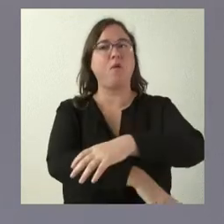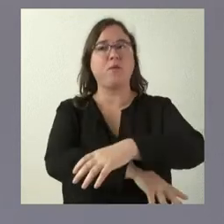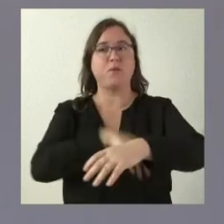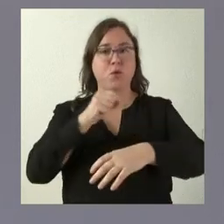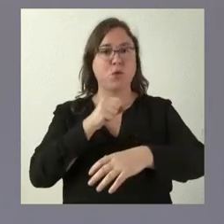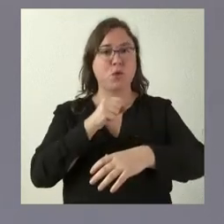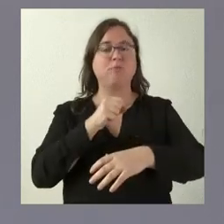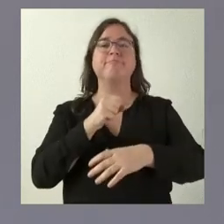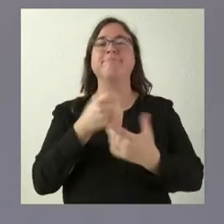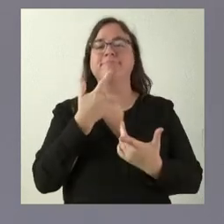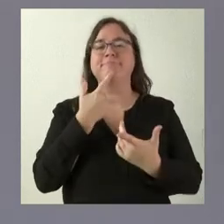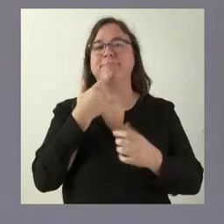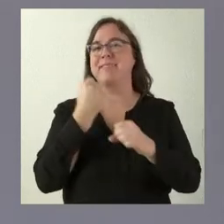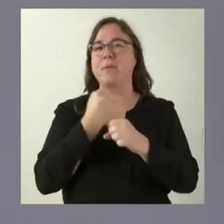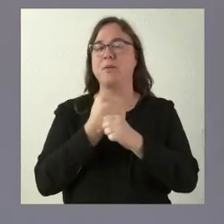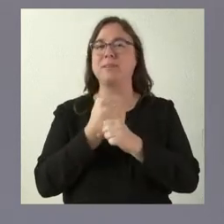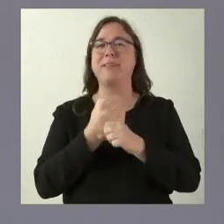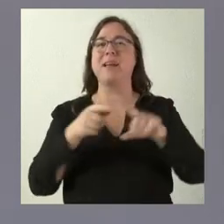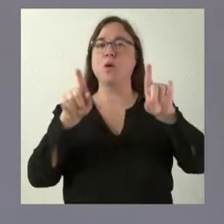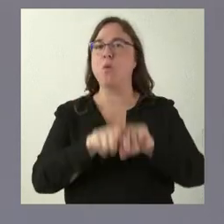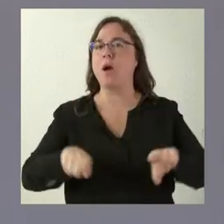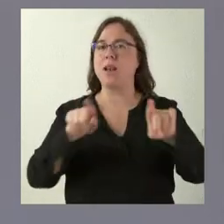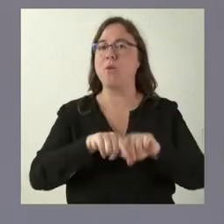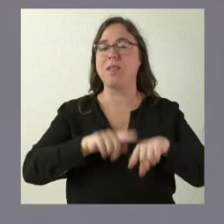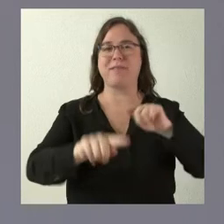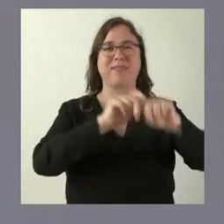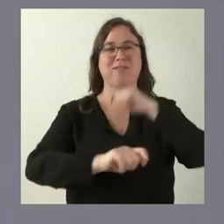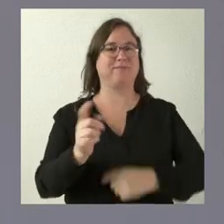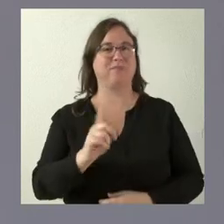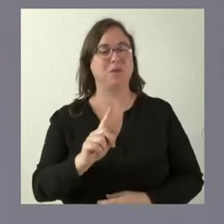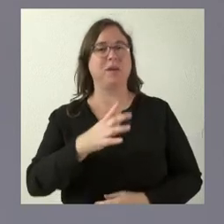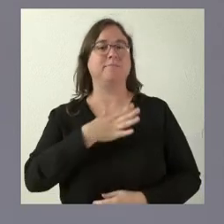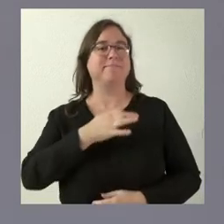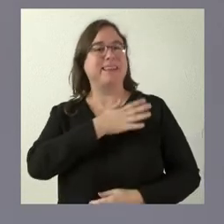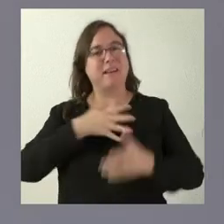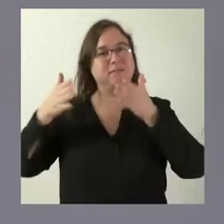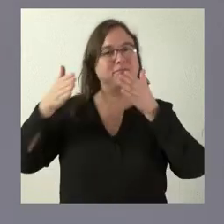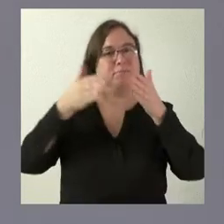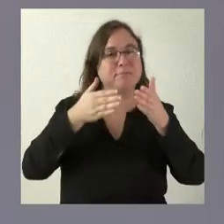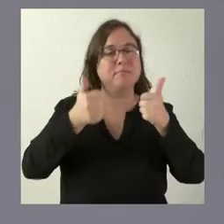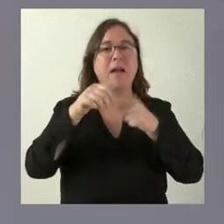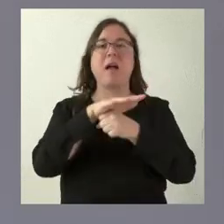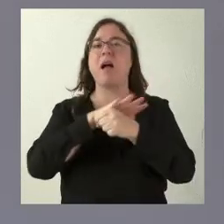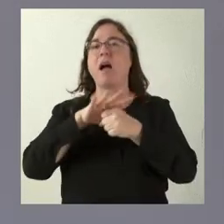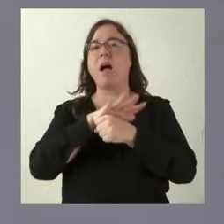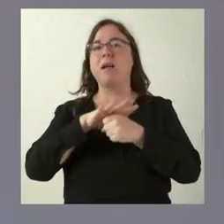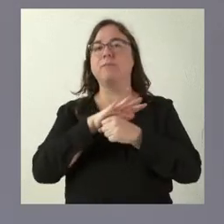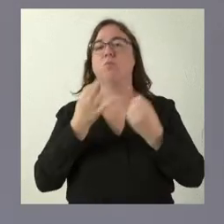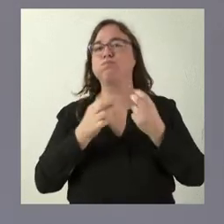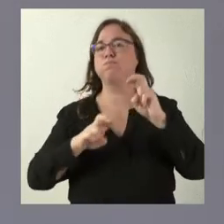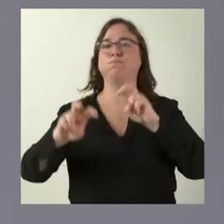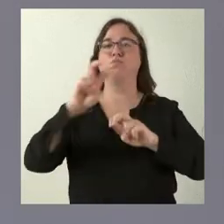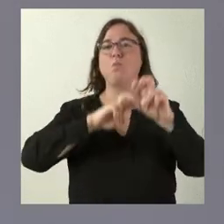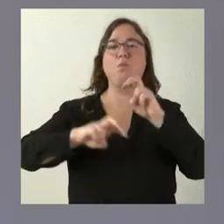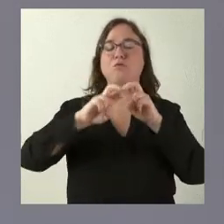tareas que no siempre son las mismas por parte de las asociaciones que quizá quieren centrarse más en el ámbito de la búsqueda de